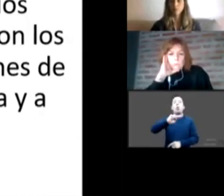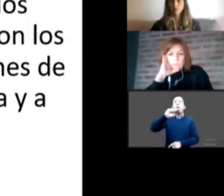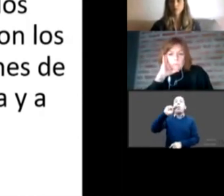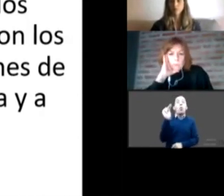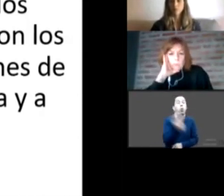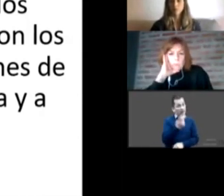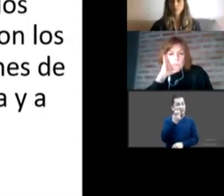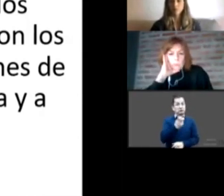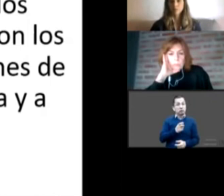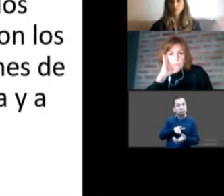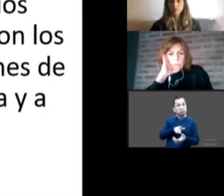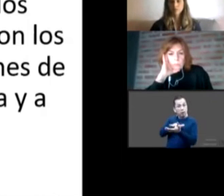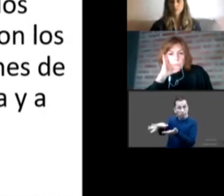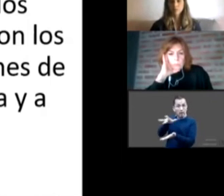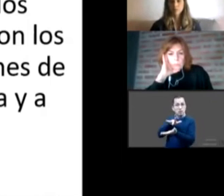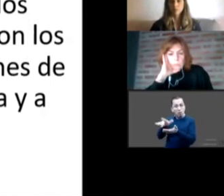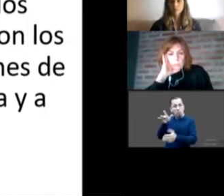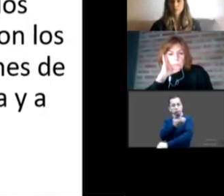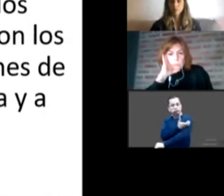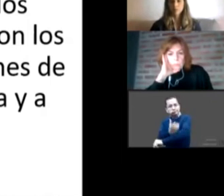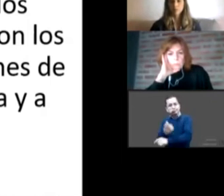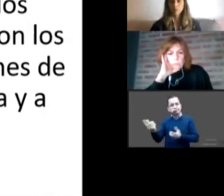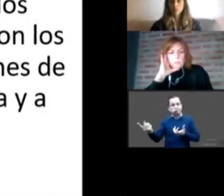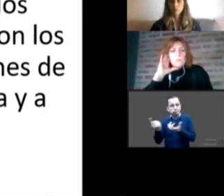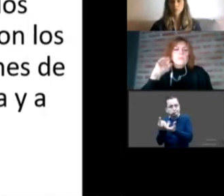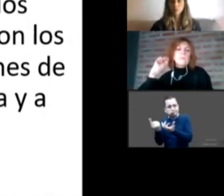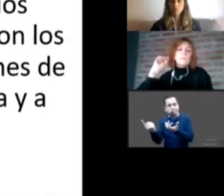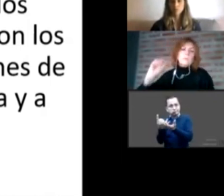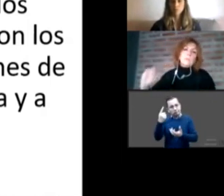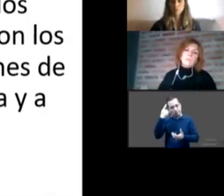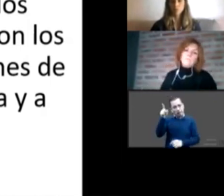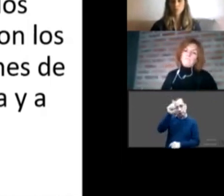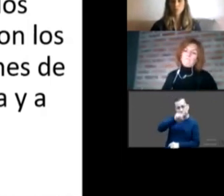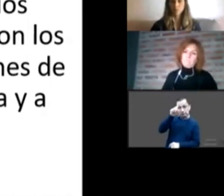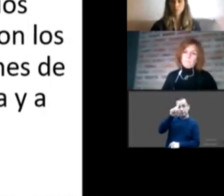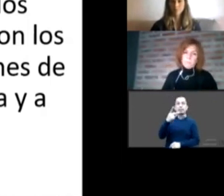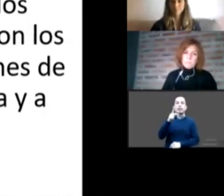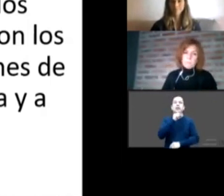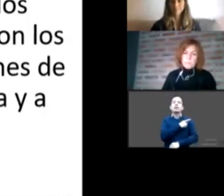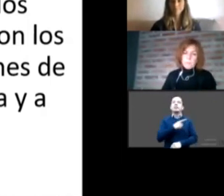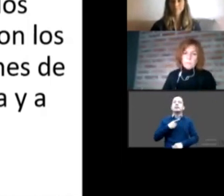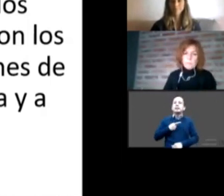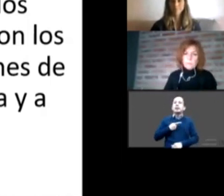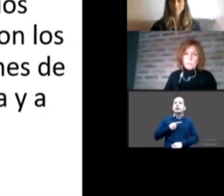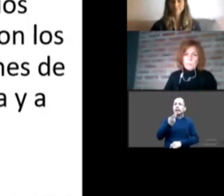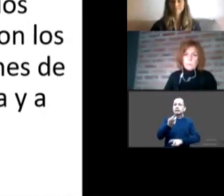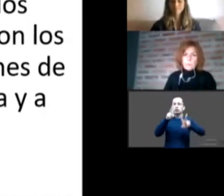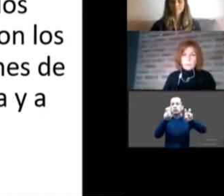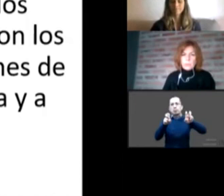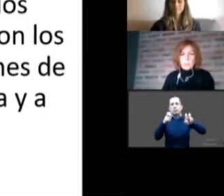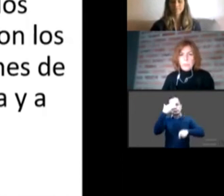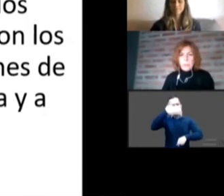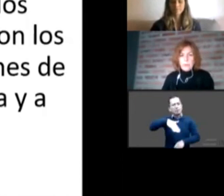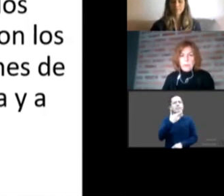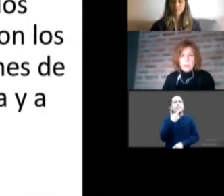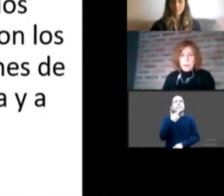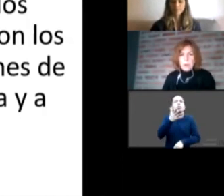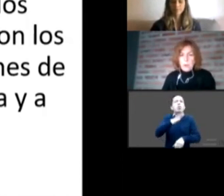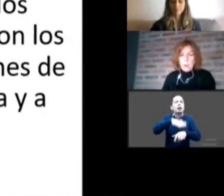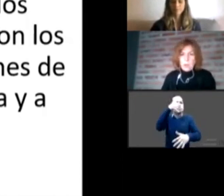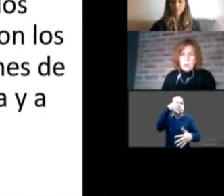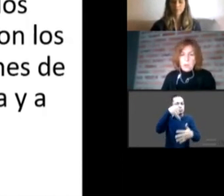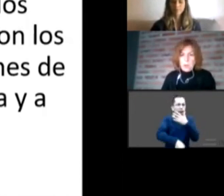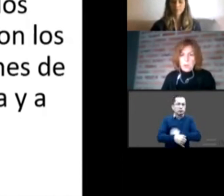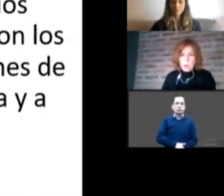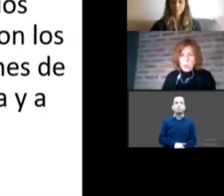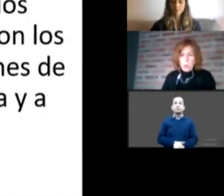mejorar en el conocimiento de los temas me parece muy importante intentar conocer mejor